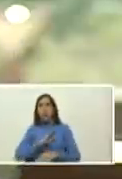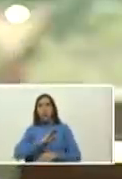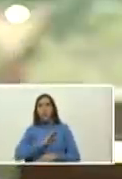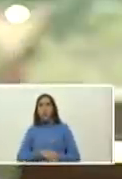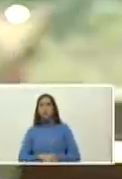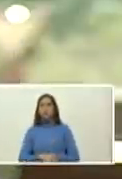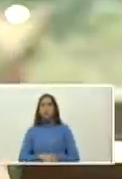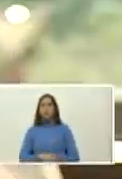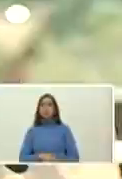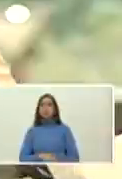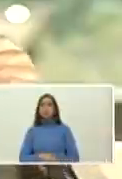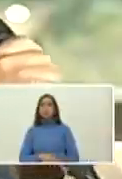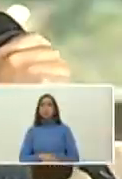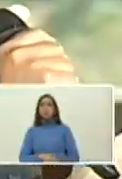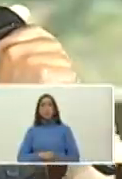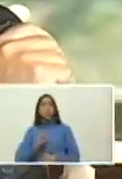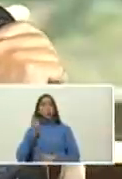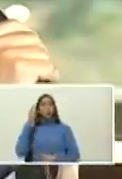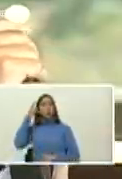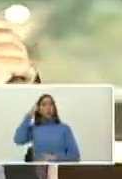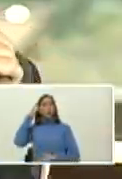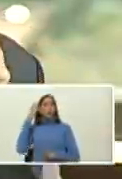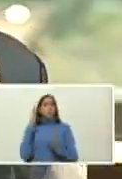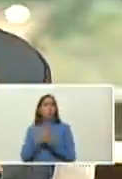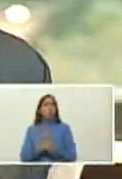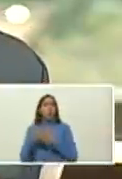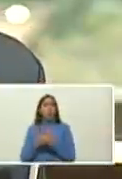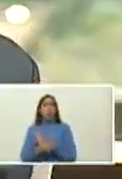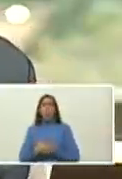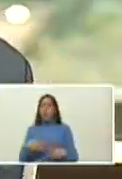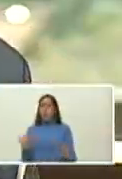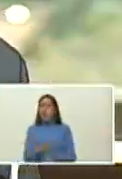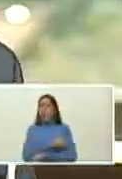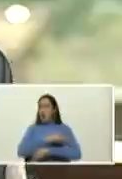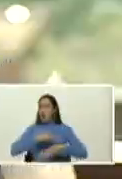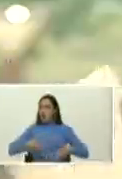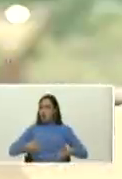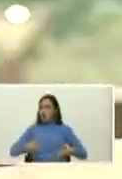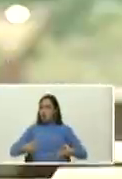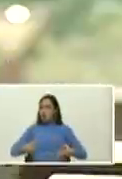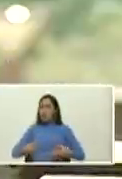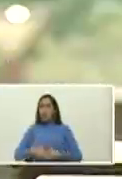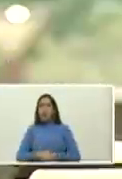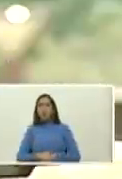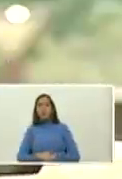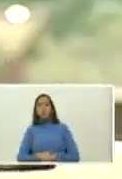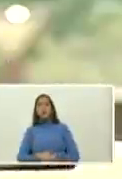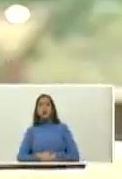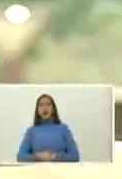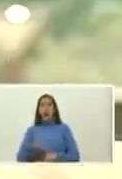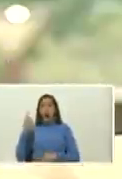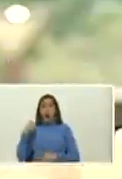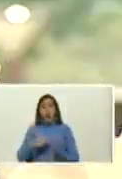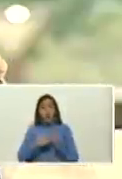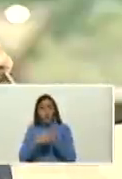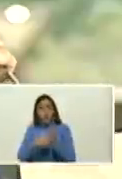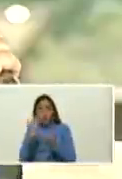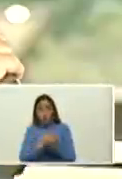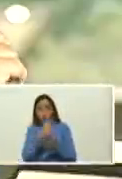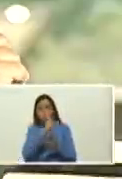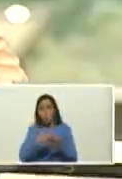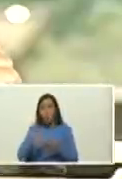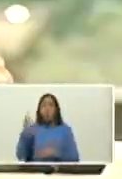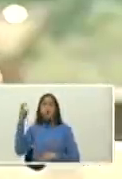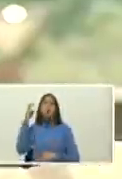ha habido en estos primeros días una extraordinaria acogida ayer presentamos presidente el libro de poesía del